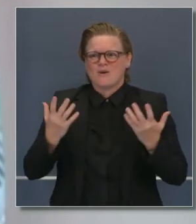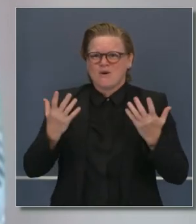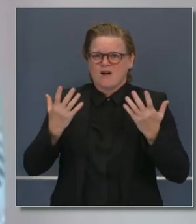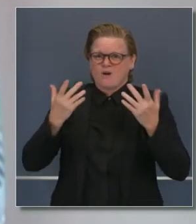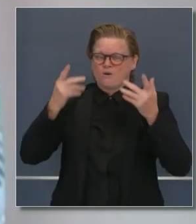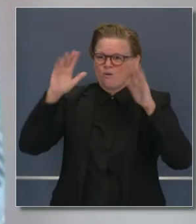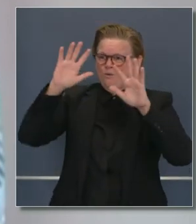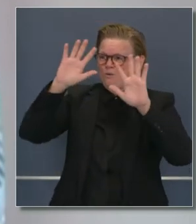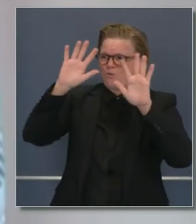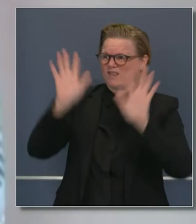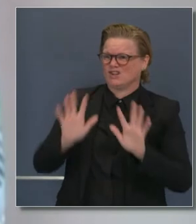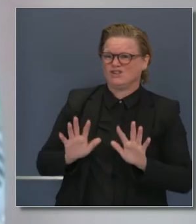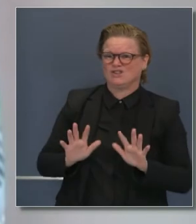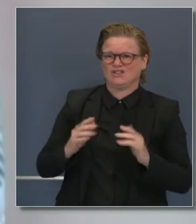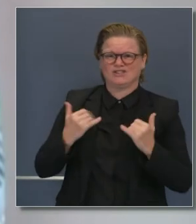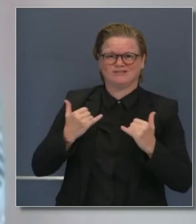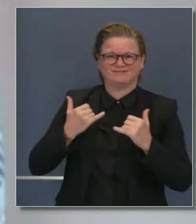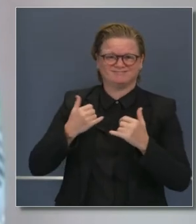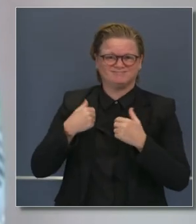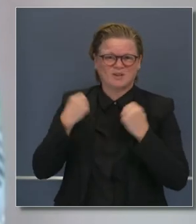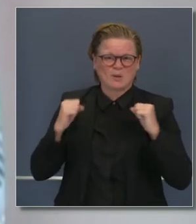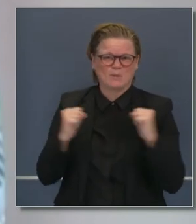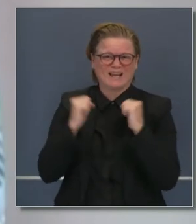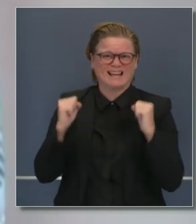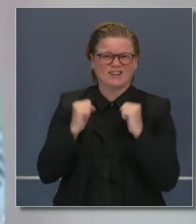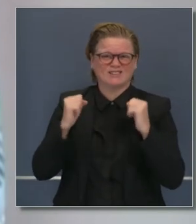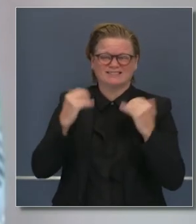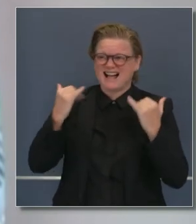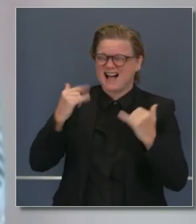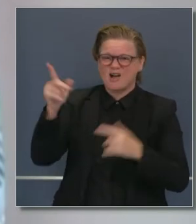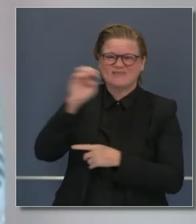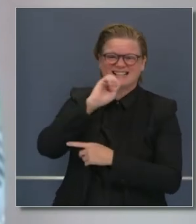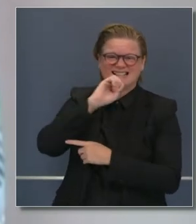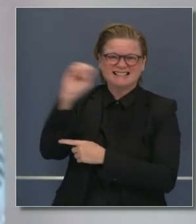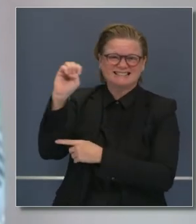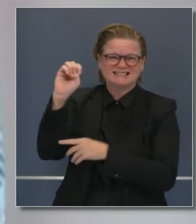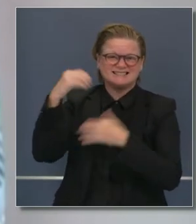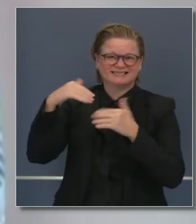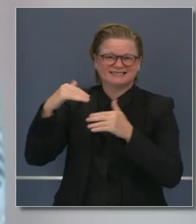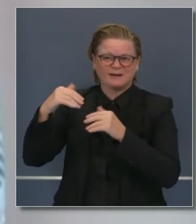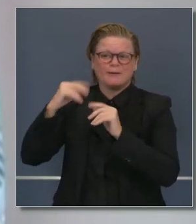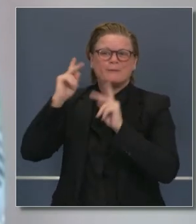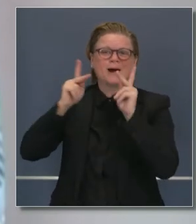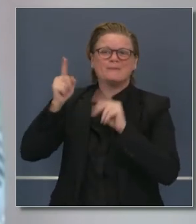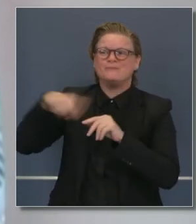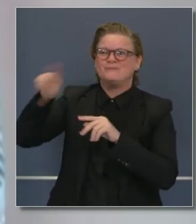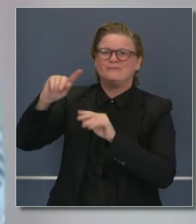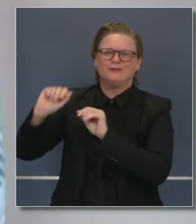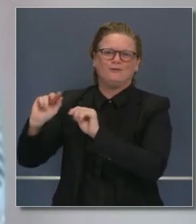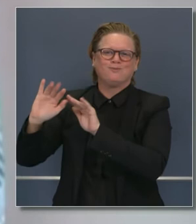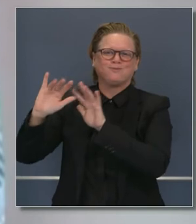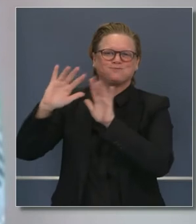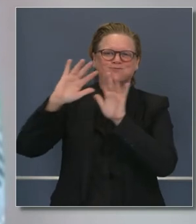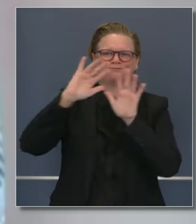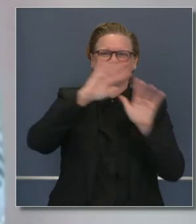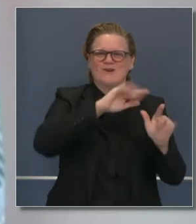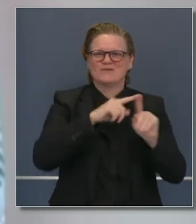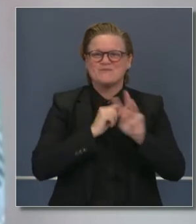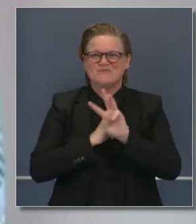al oeste. COVID se desplaza en esa dirección. Ha estado haciéndolo así,